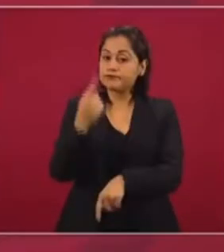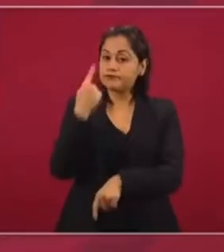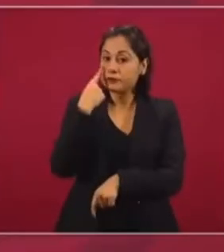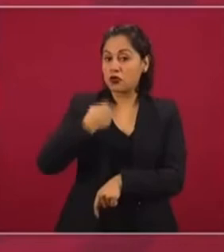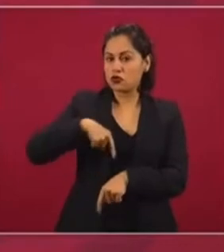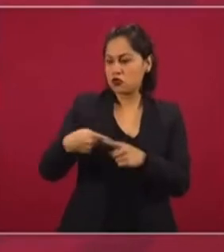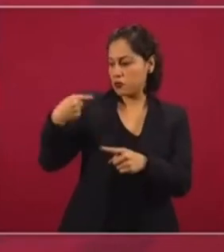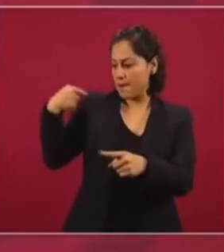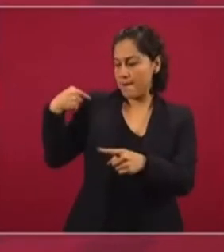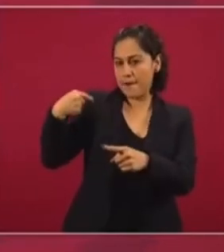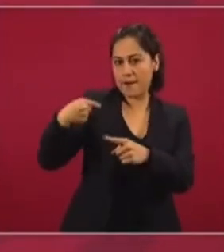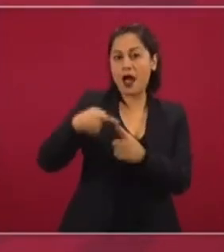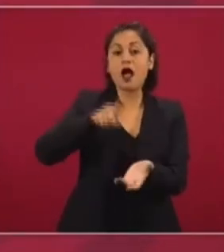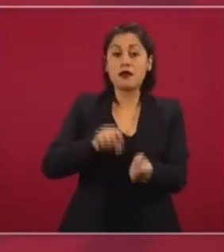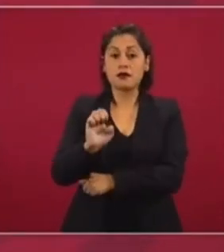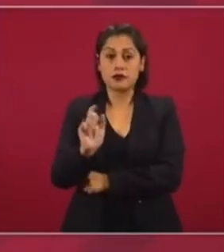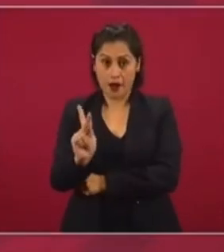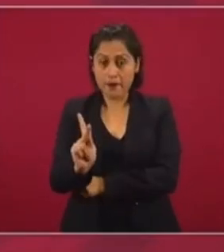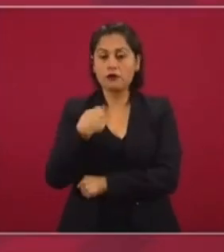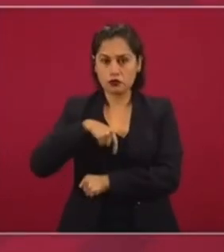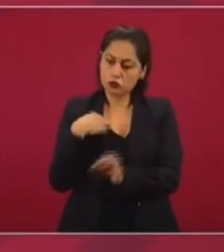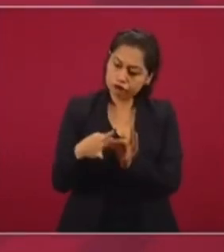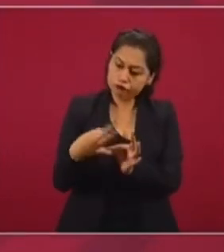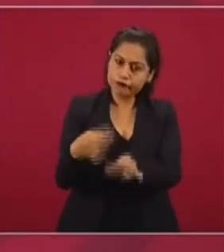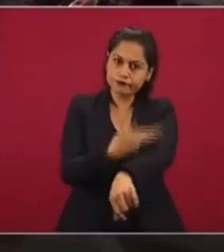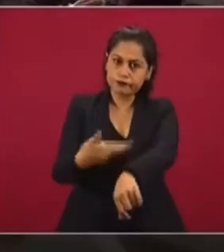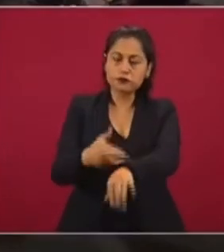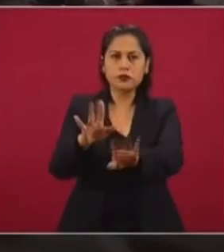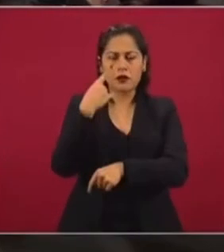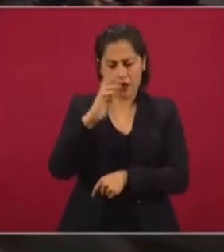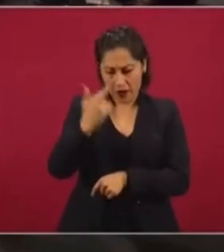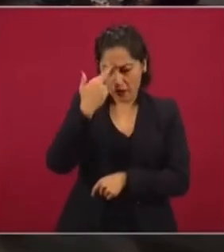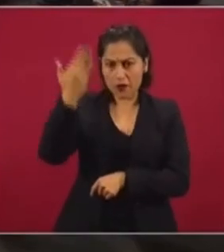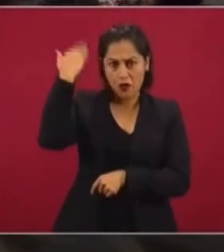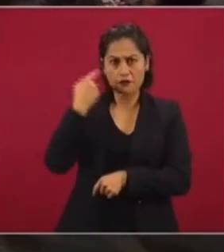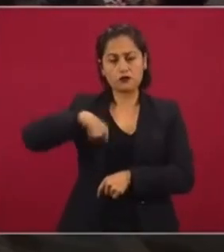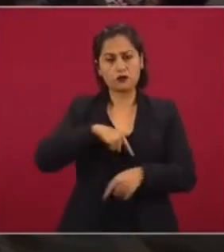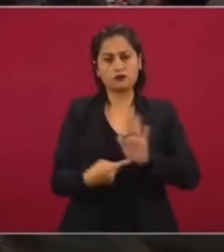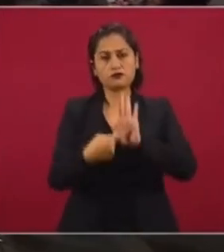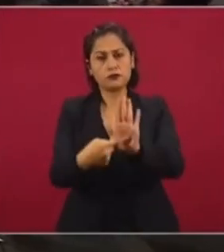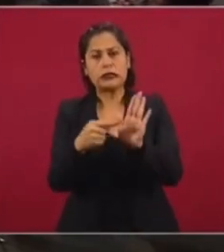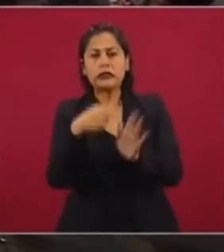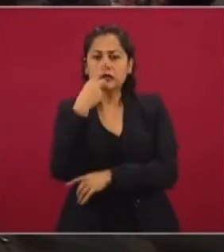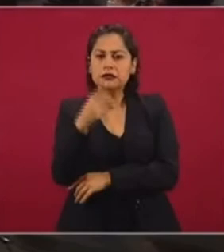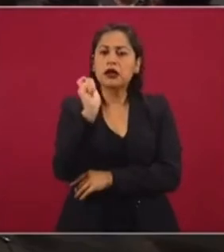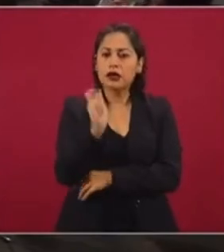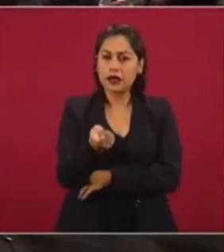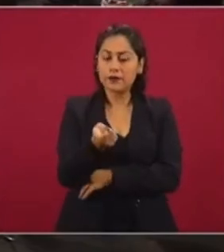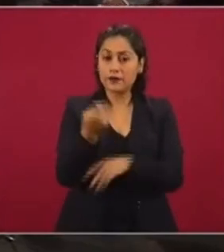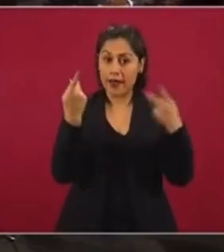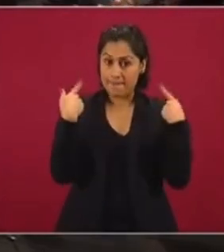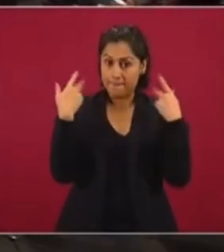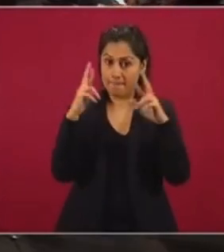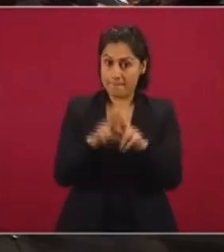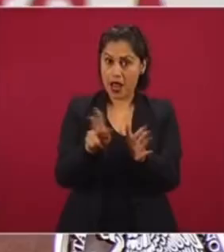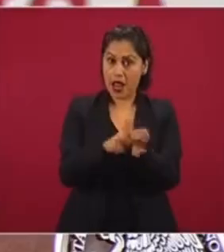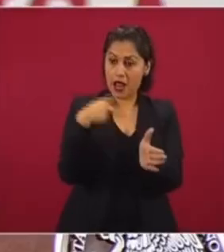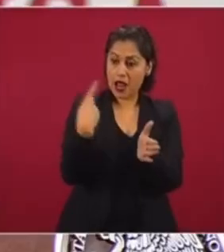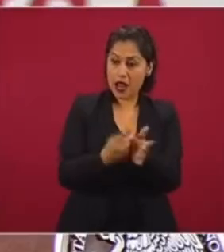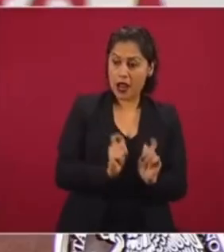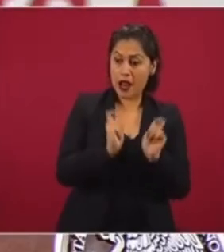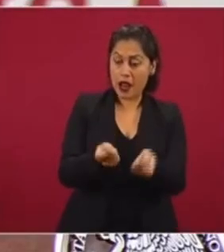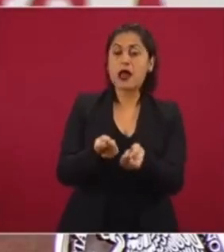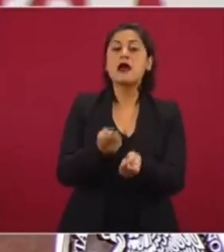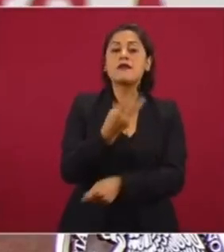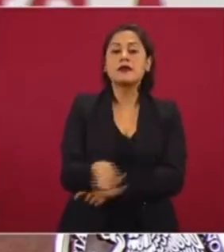regularizando. En el caso de la Secretaría de Educación, la vez pasada dábamos a conocer, que se han regularizado, se han basificado a